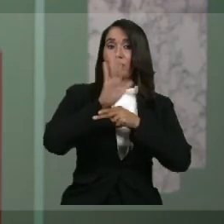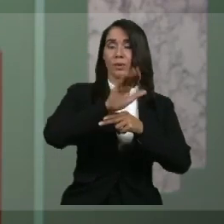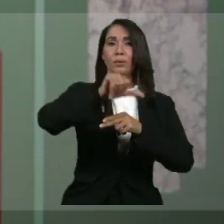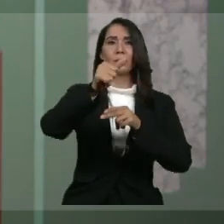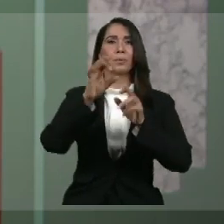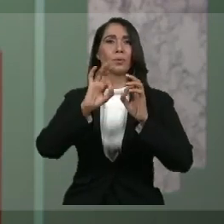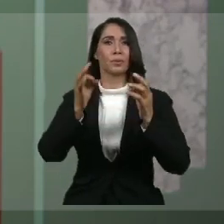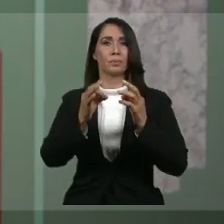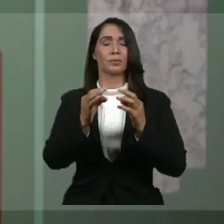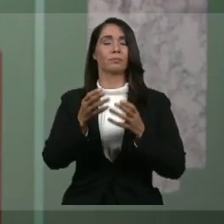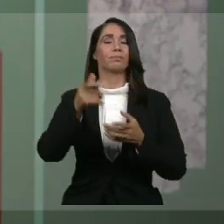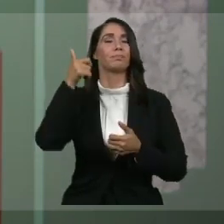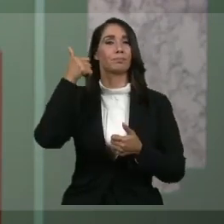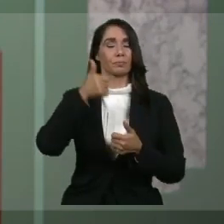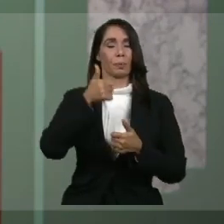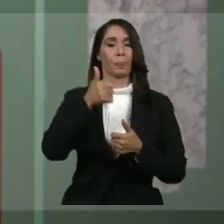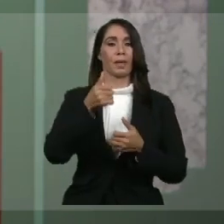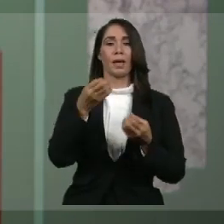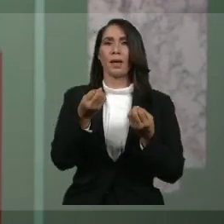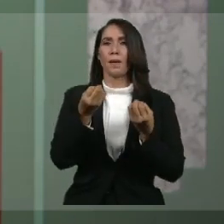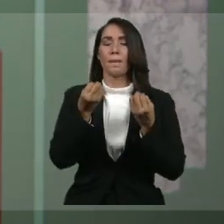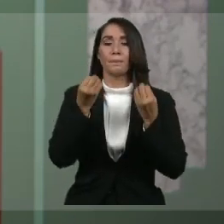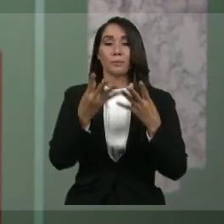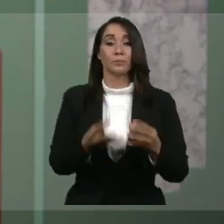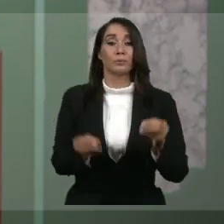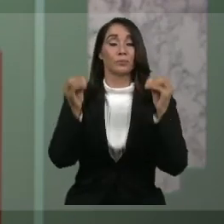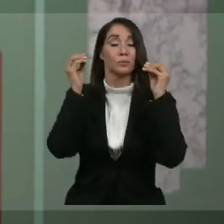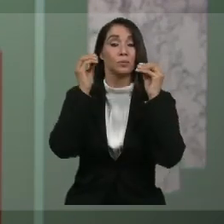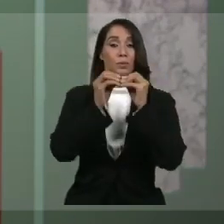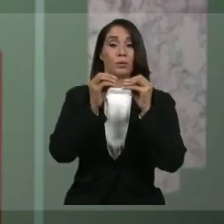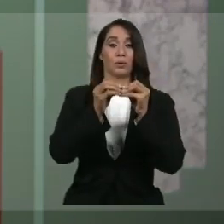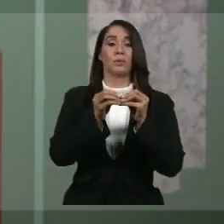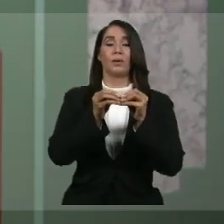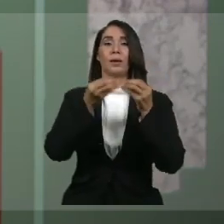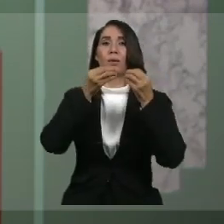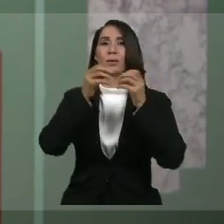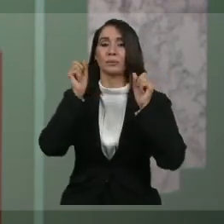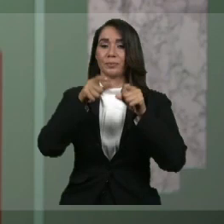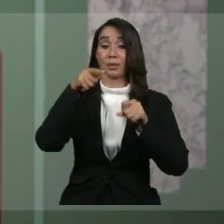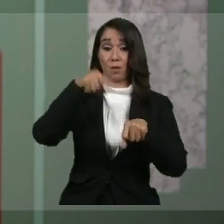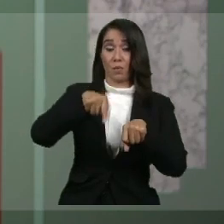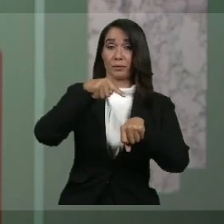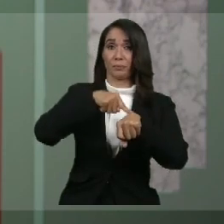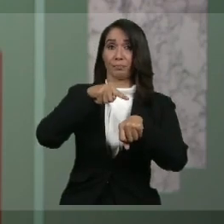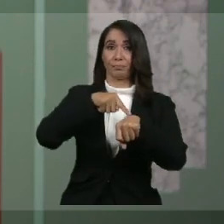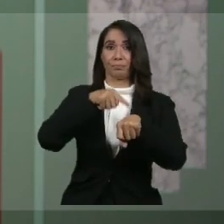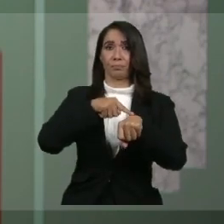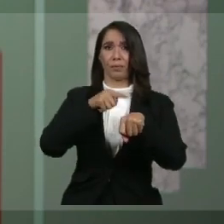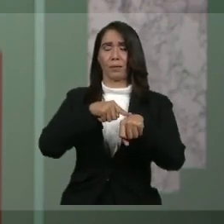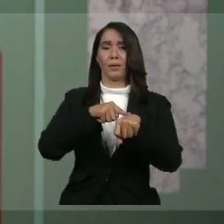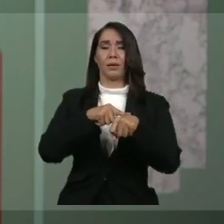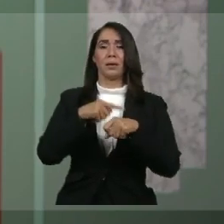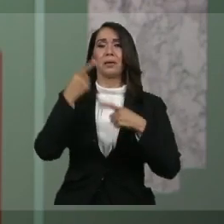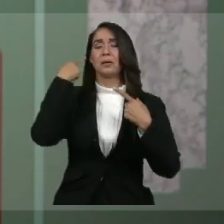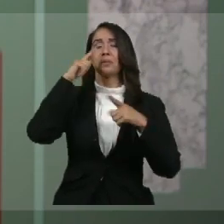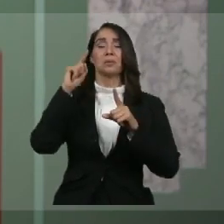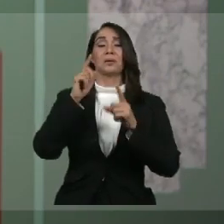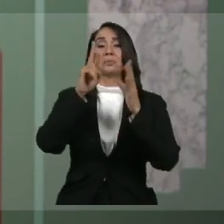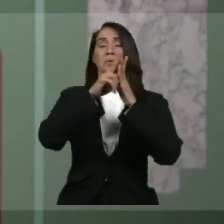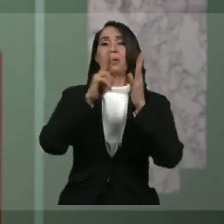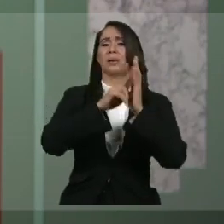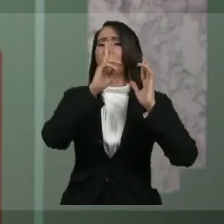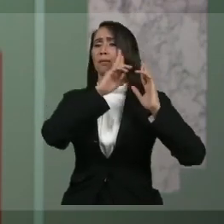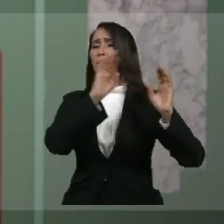Crean, es mucho más lo que podemos perder si en este momento dejamos de acatar las